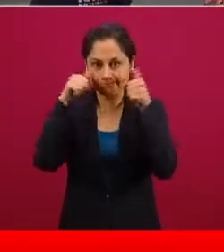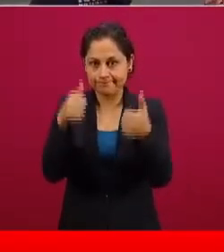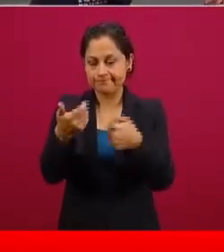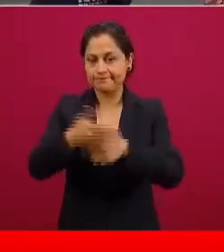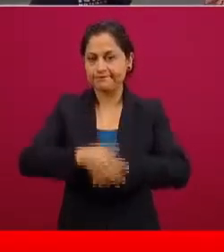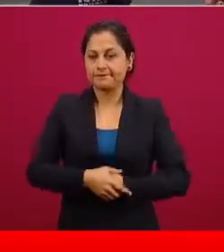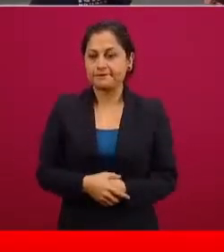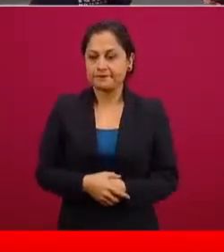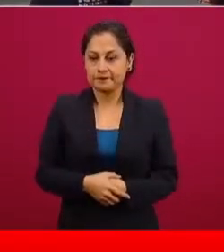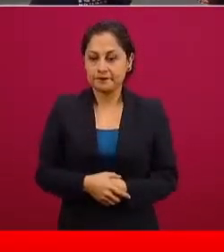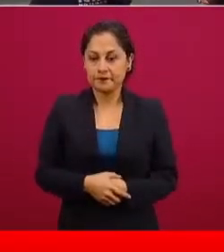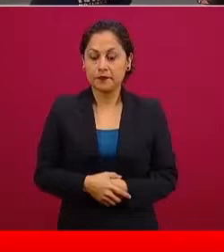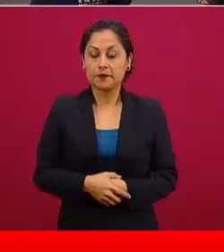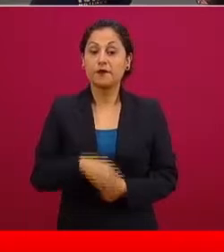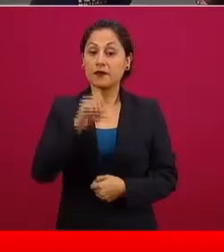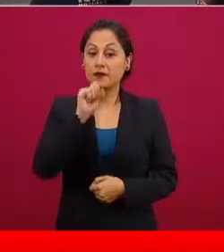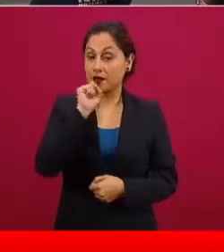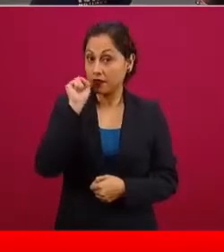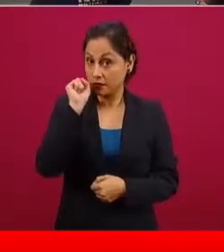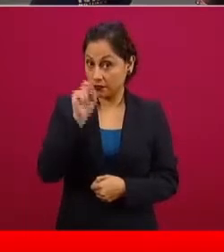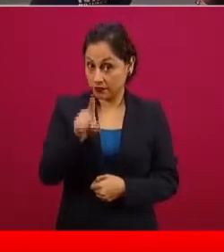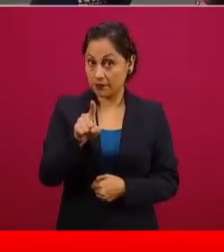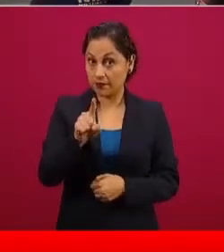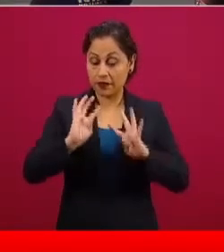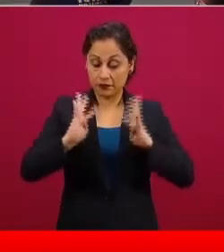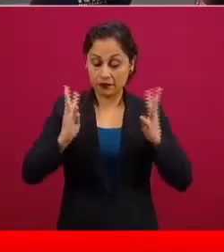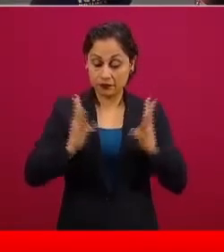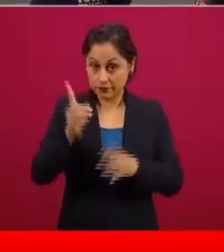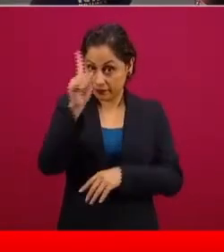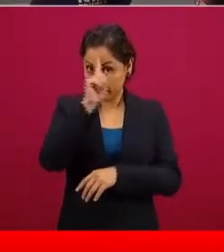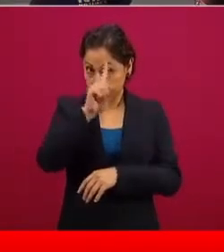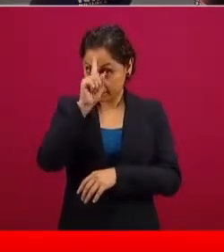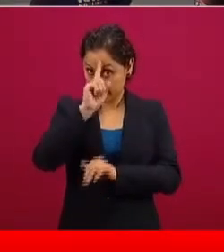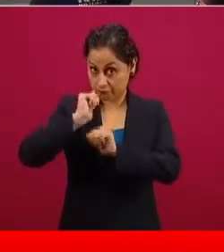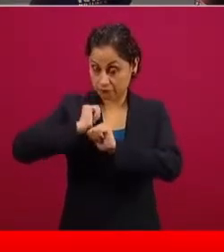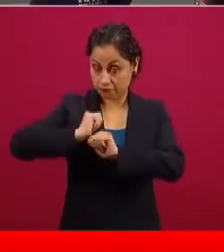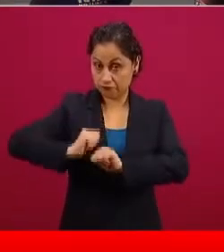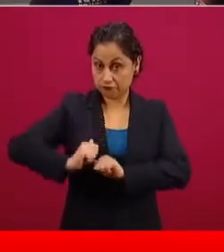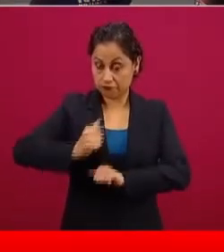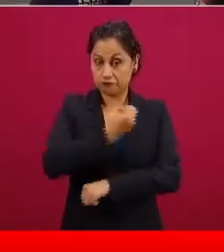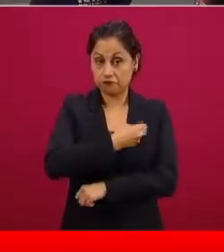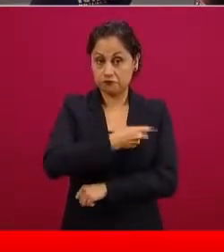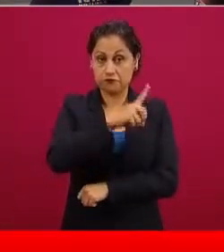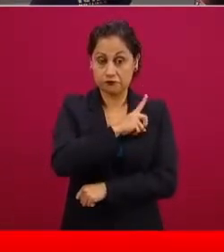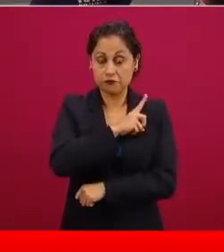Ahora, el consejo también fue expuesto a la siguiente.